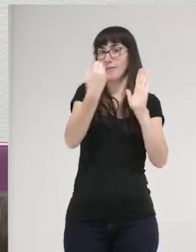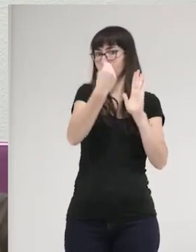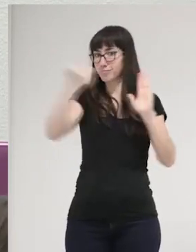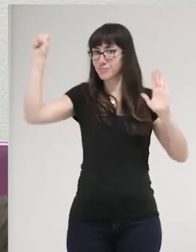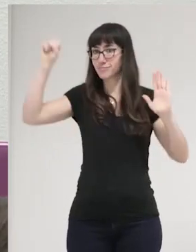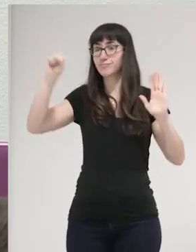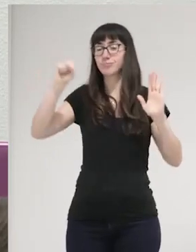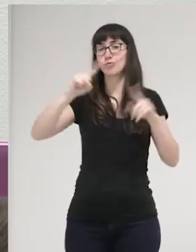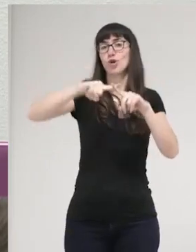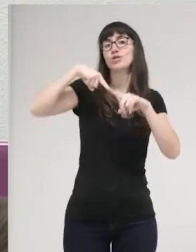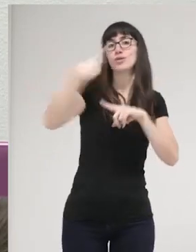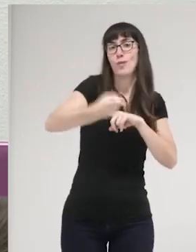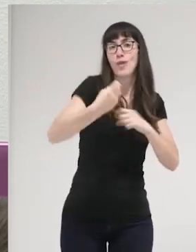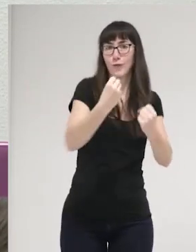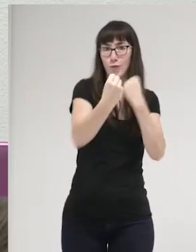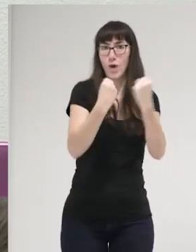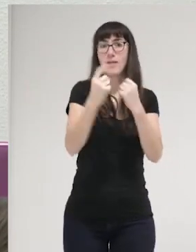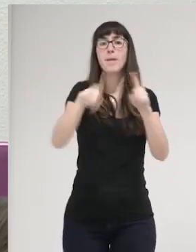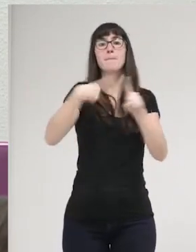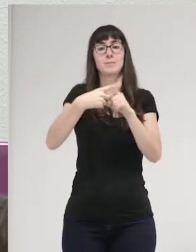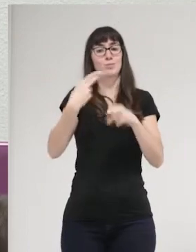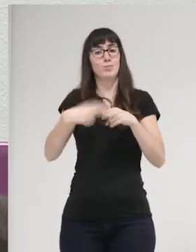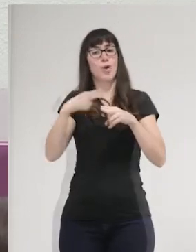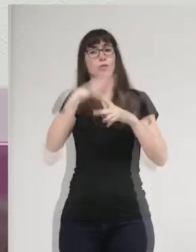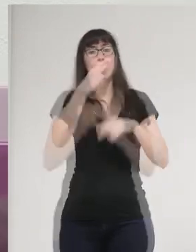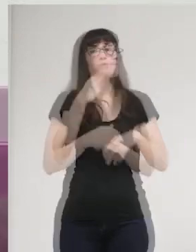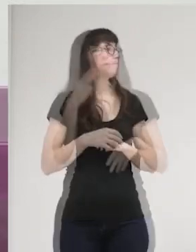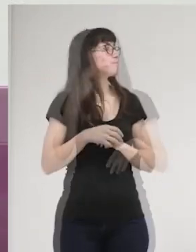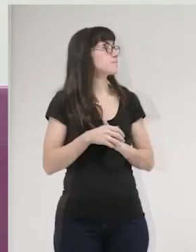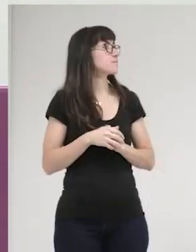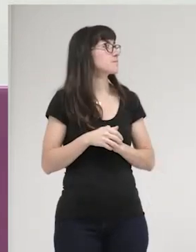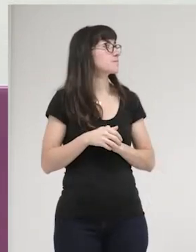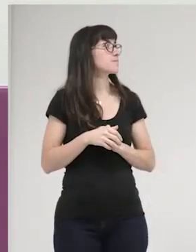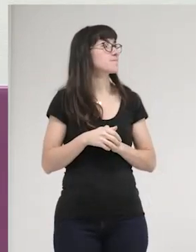personas comprometidas políticamente y, además, en este caso, cada vez más.